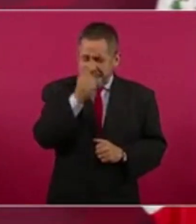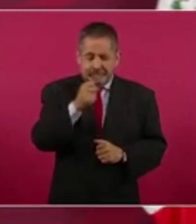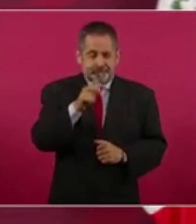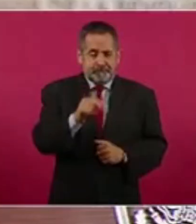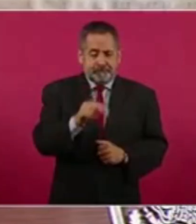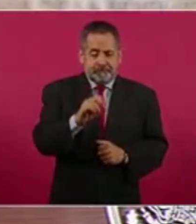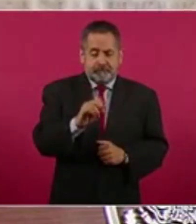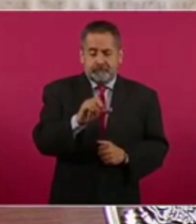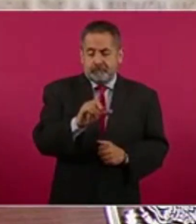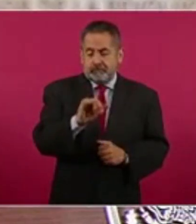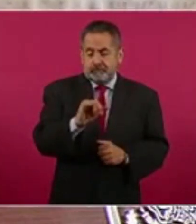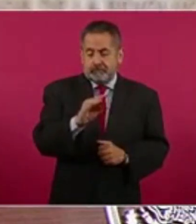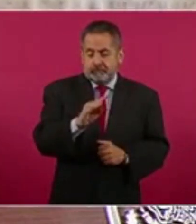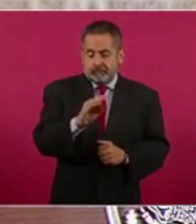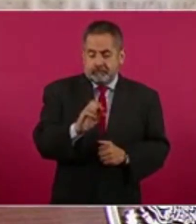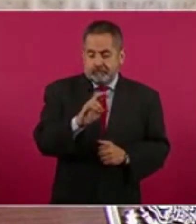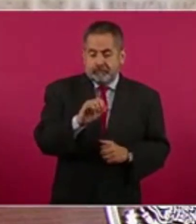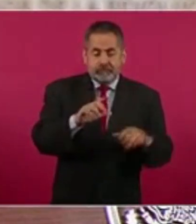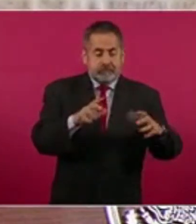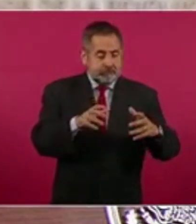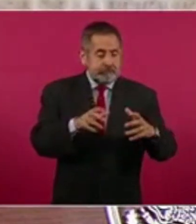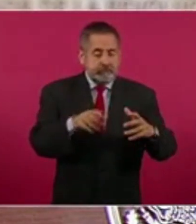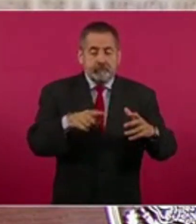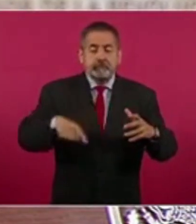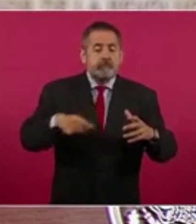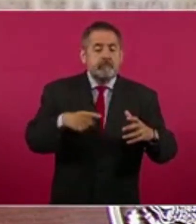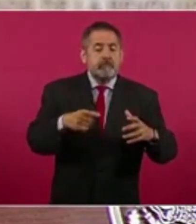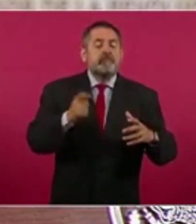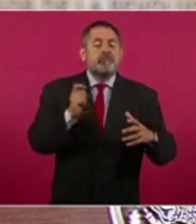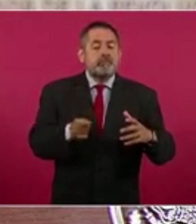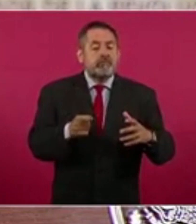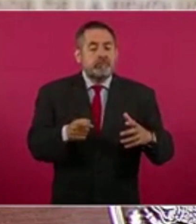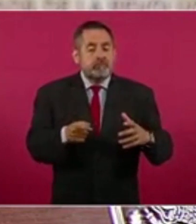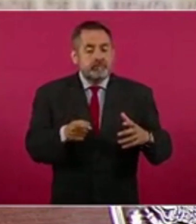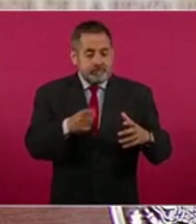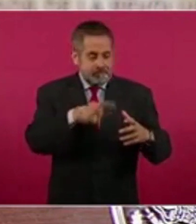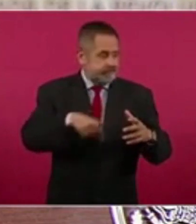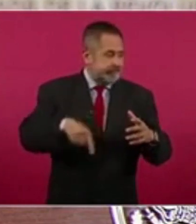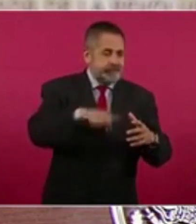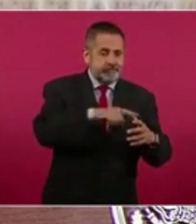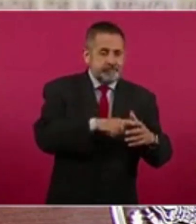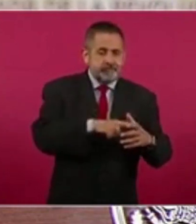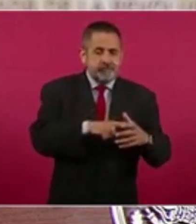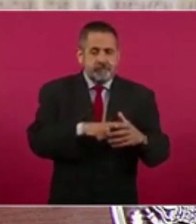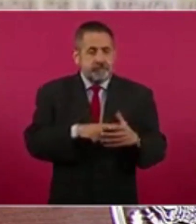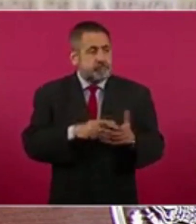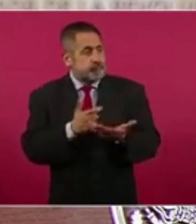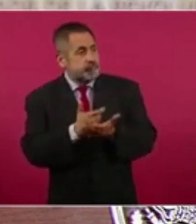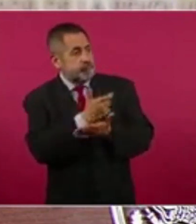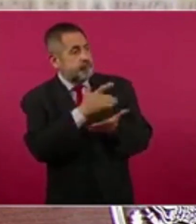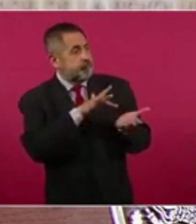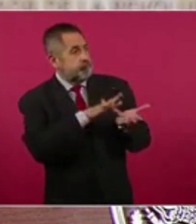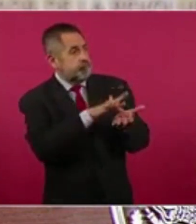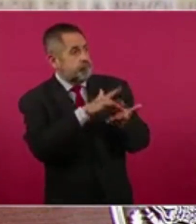entregaban a los de arriba, le llamaban fomento